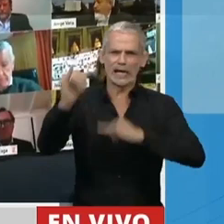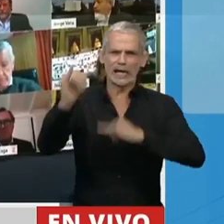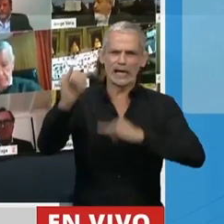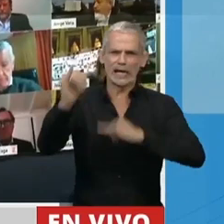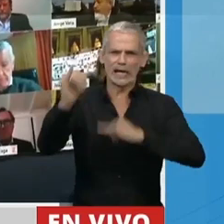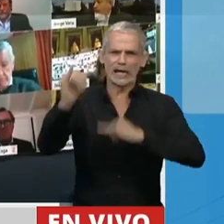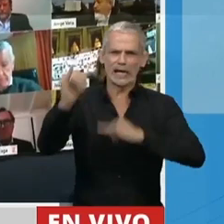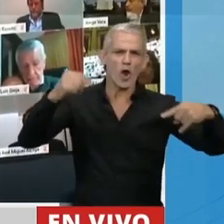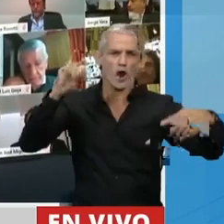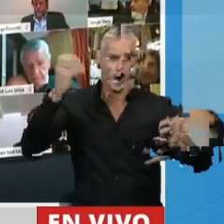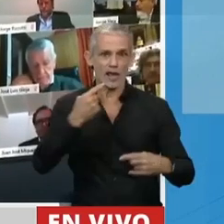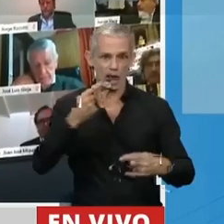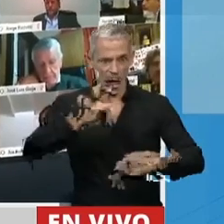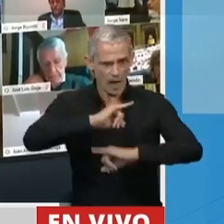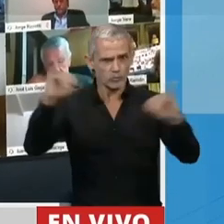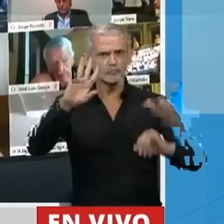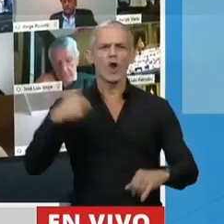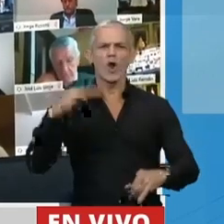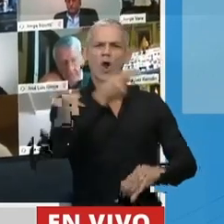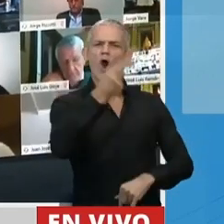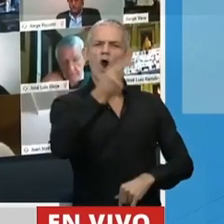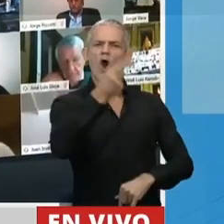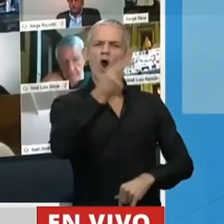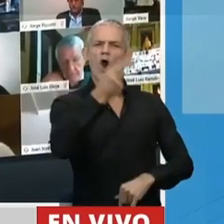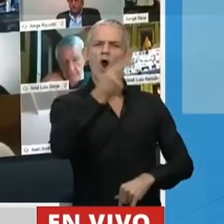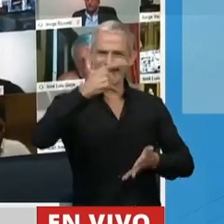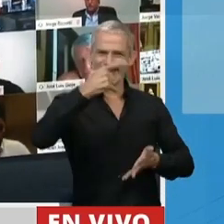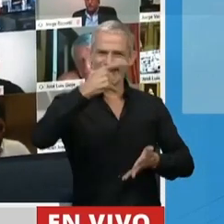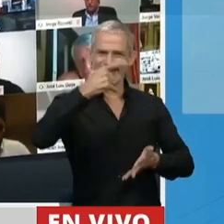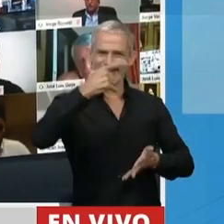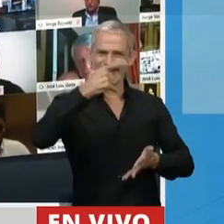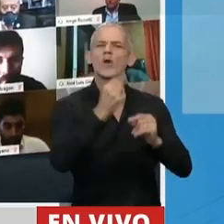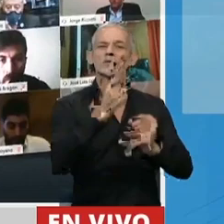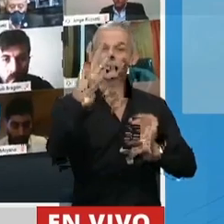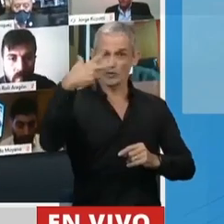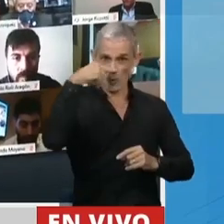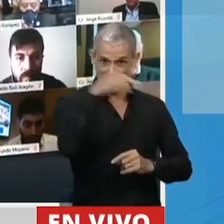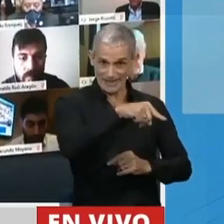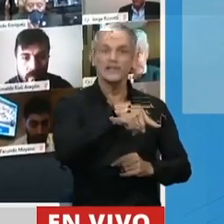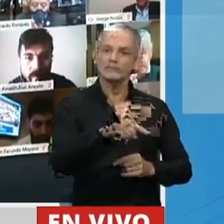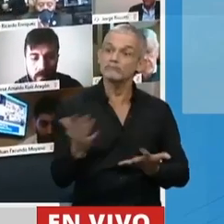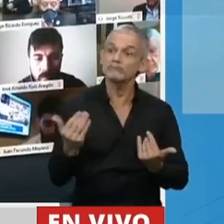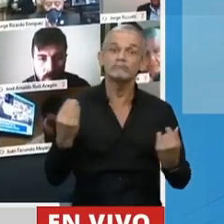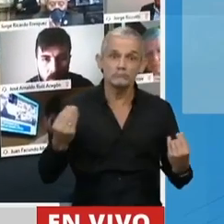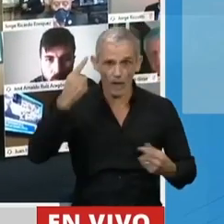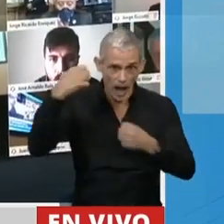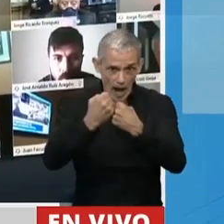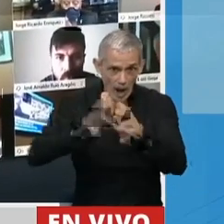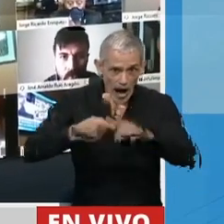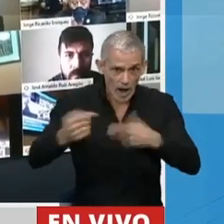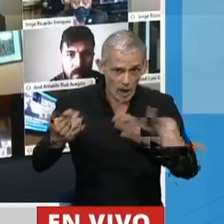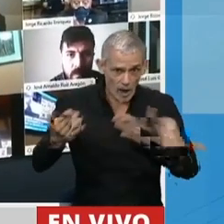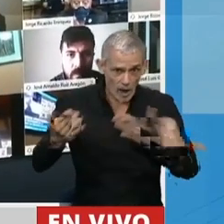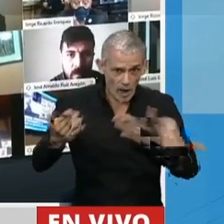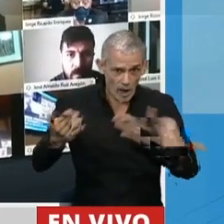han dicho que están en contra de este decreto, el 457, los invito a que nos pongamos de acuerdo y